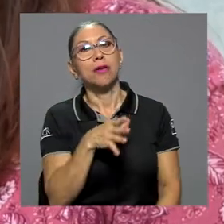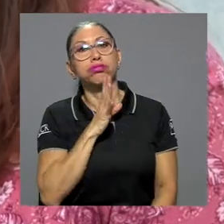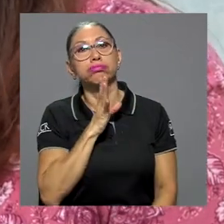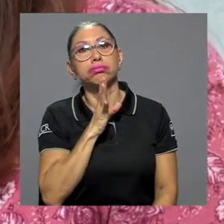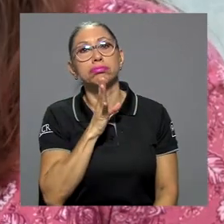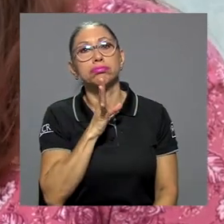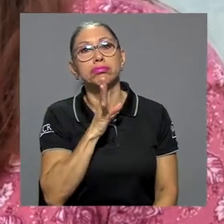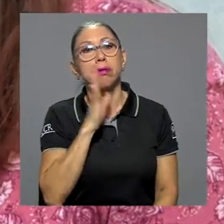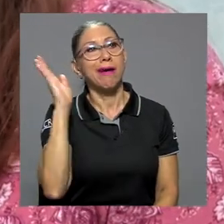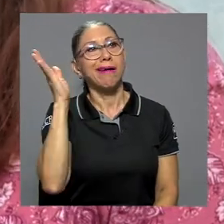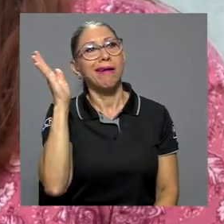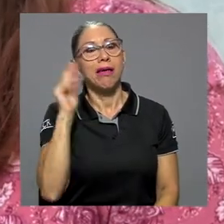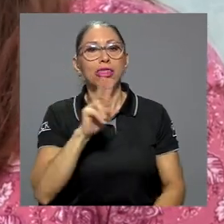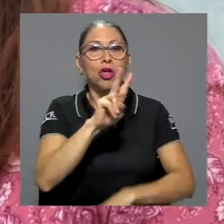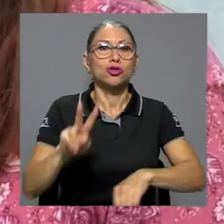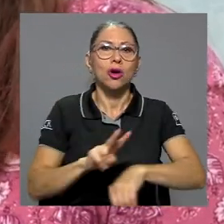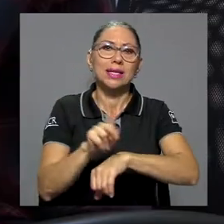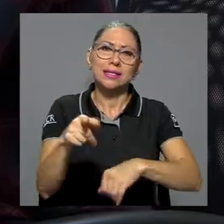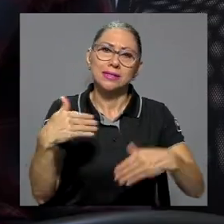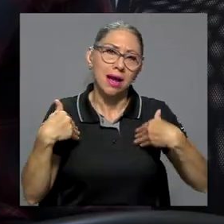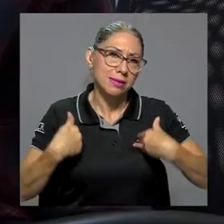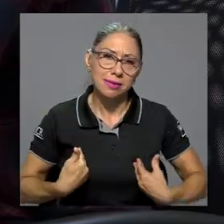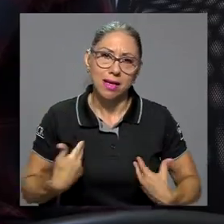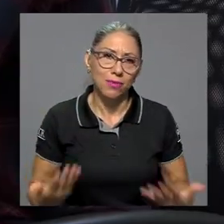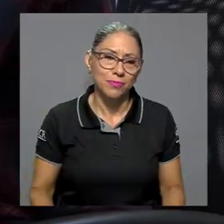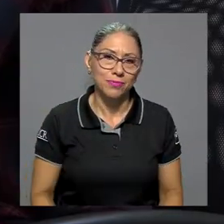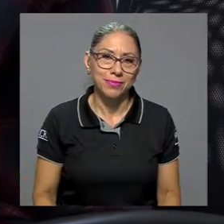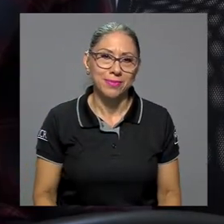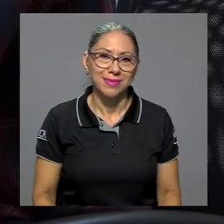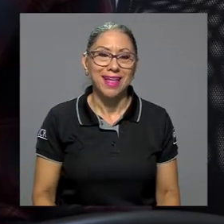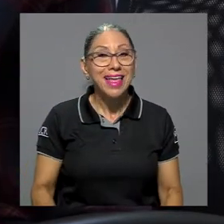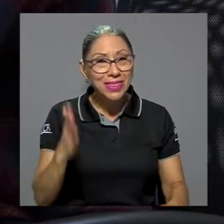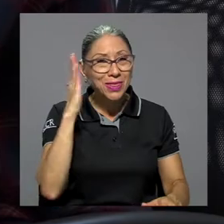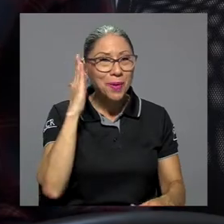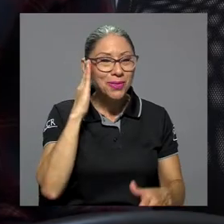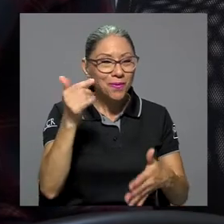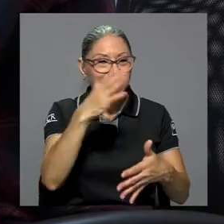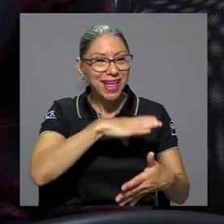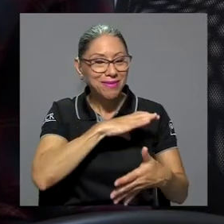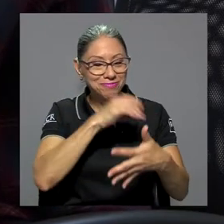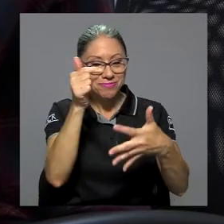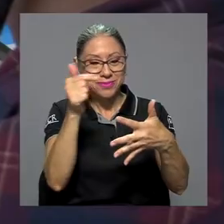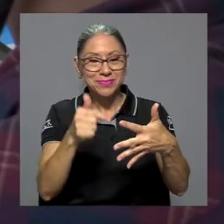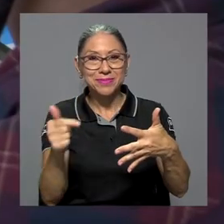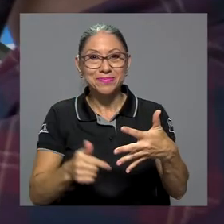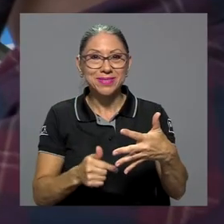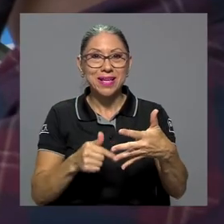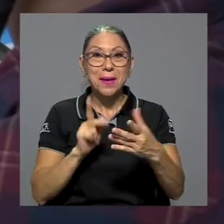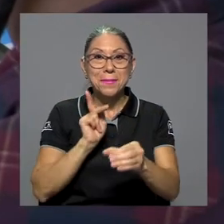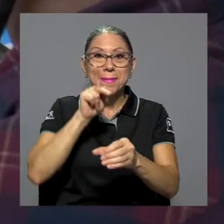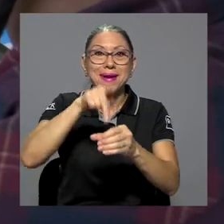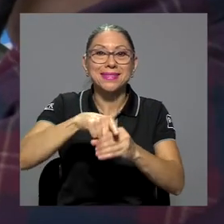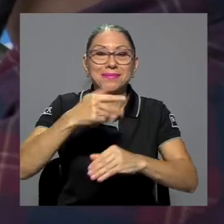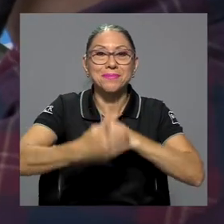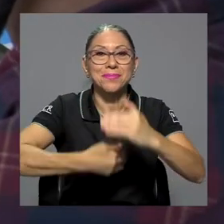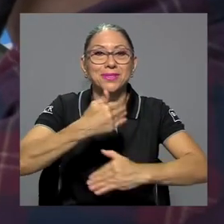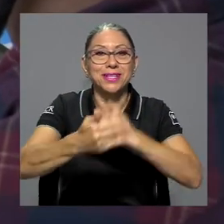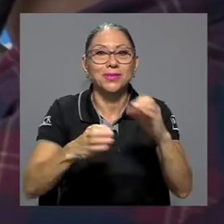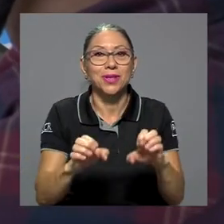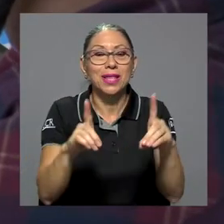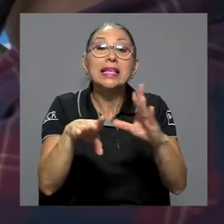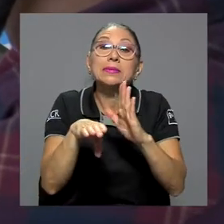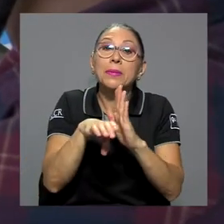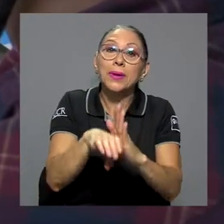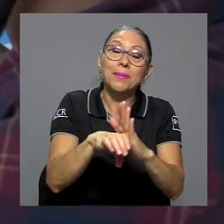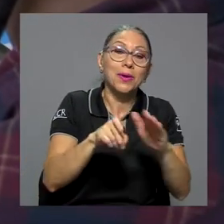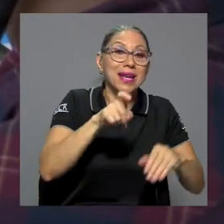horas. Y es muy cansado también. Tomando en cuenta todos los factores que intervienen en los procesos educativos, como